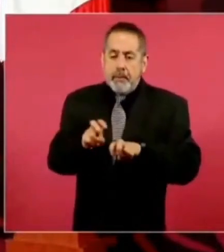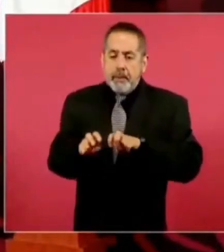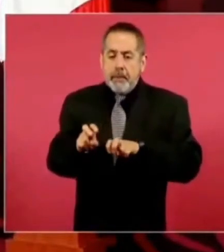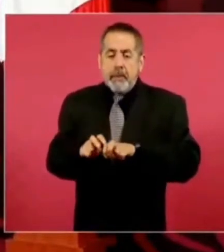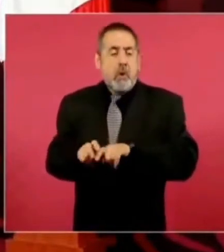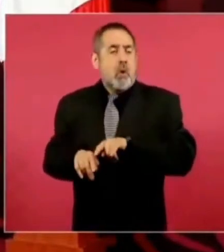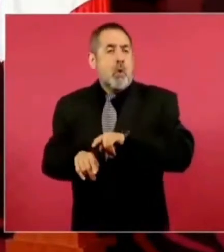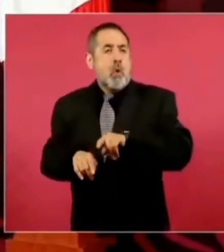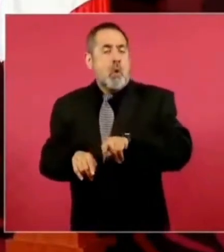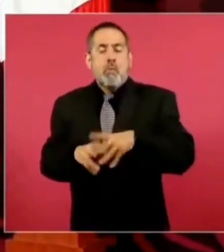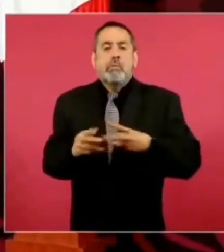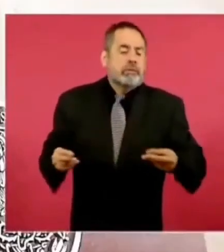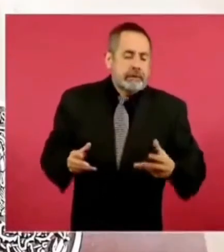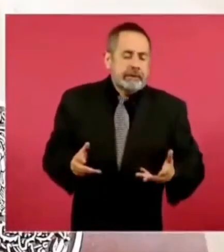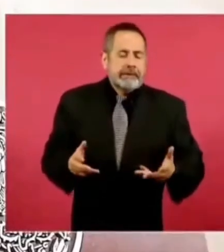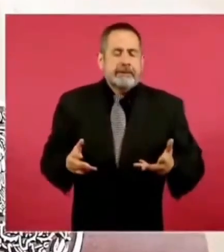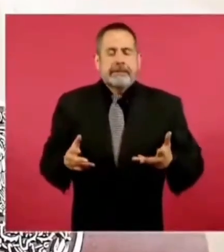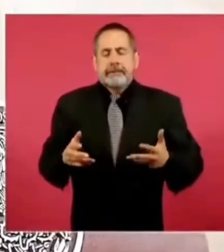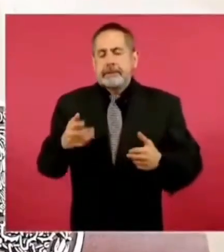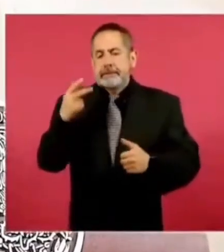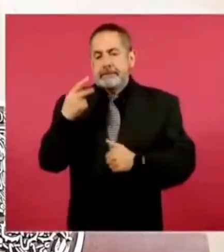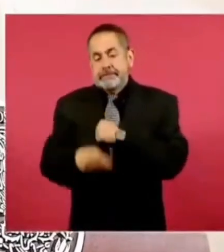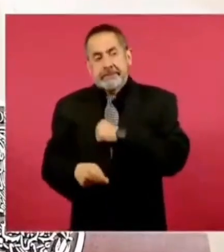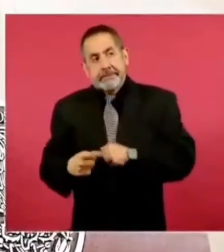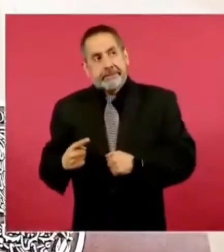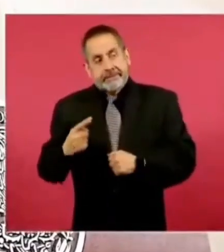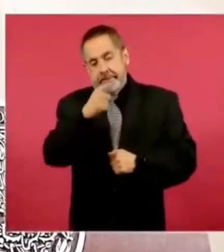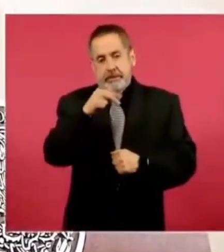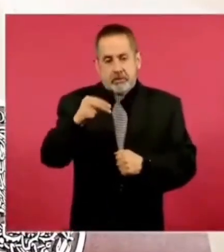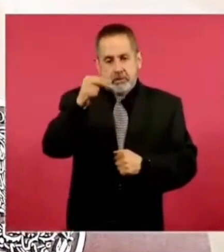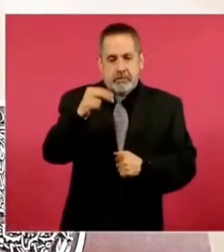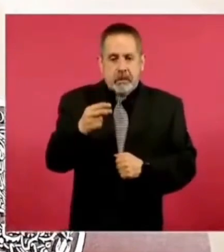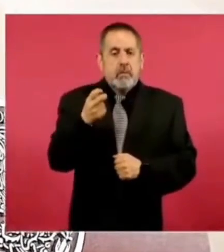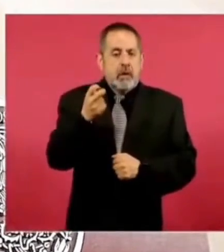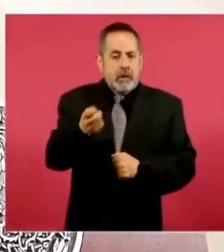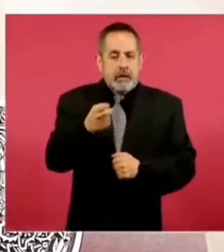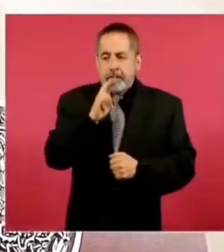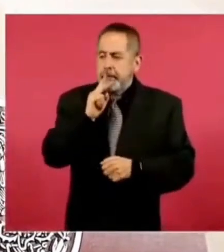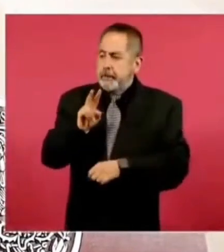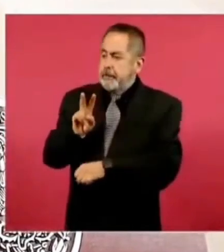mayores en el norte y los tenemos que cuidar.